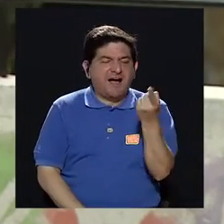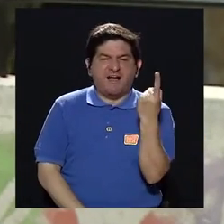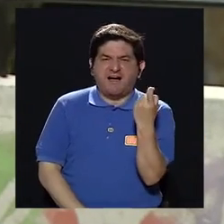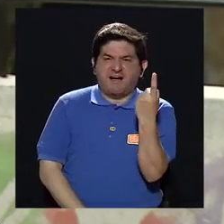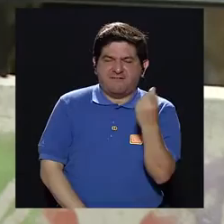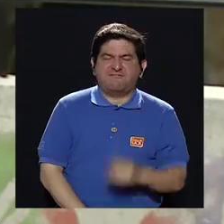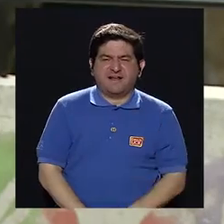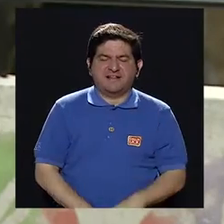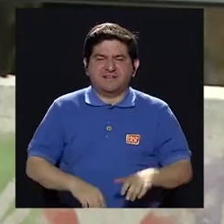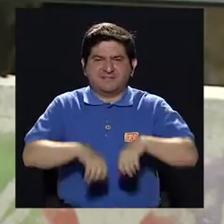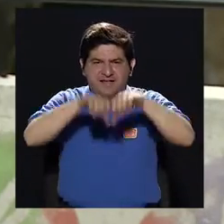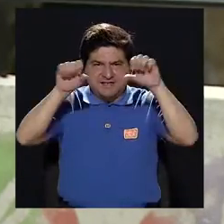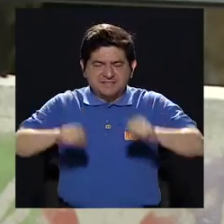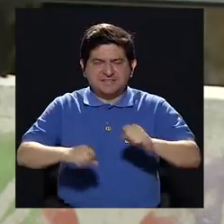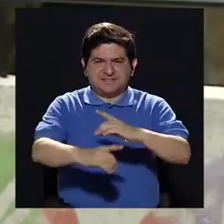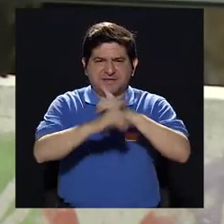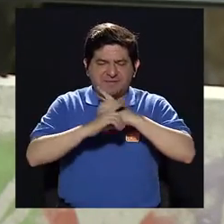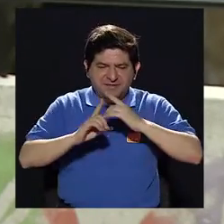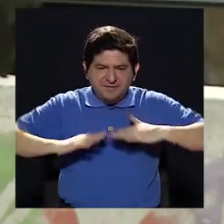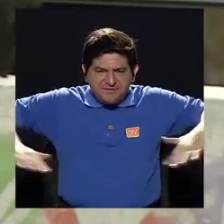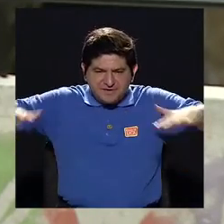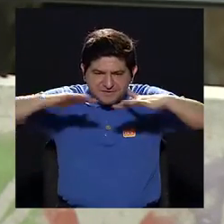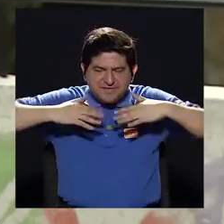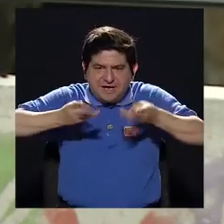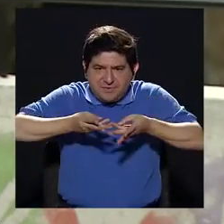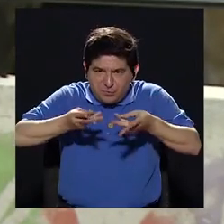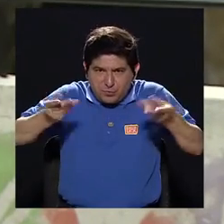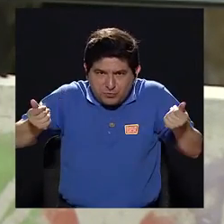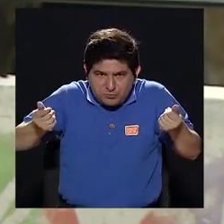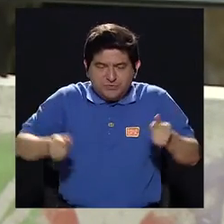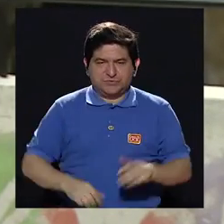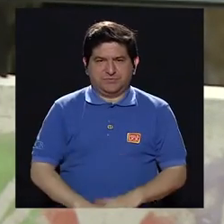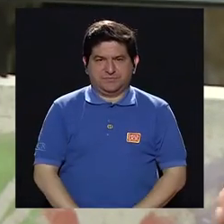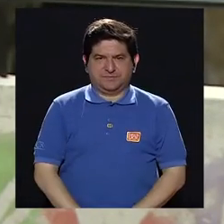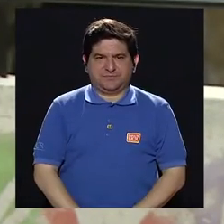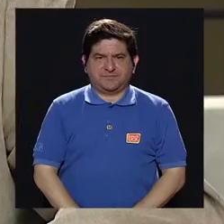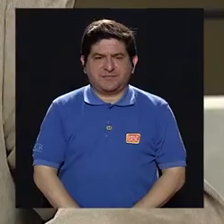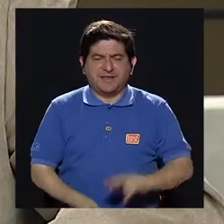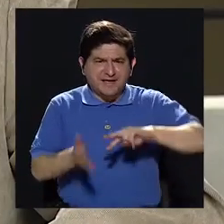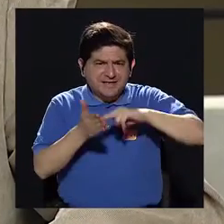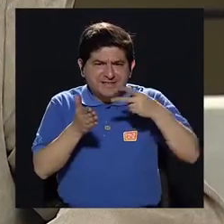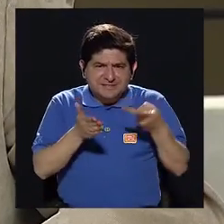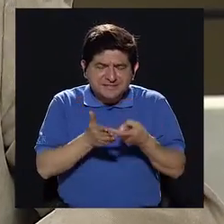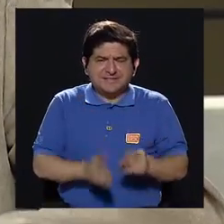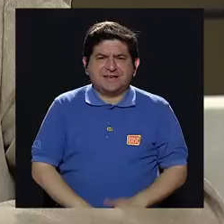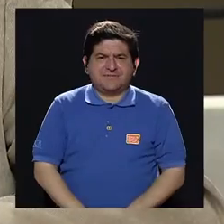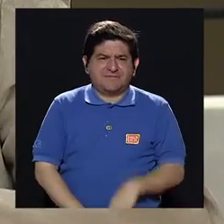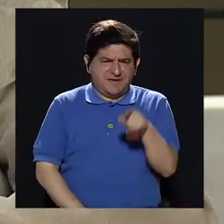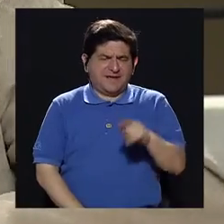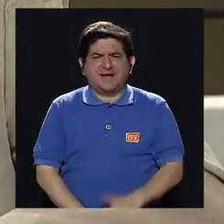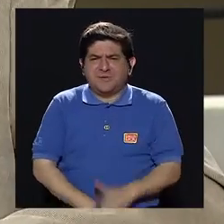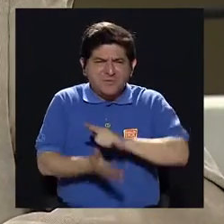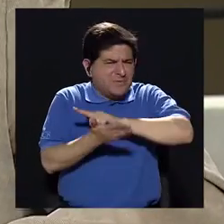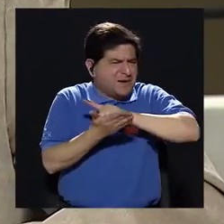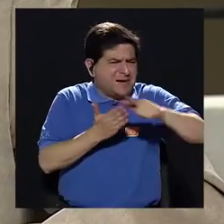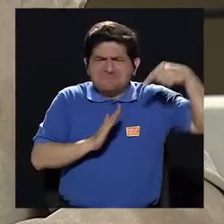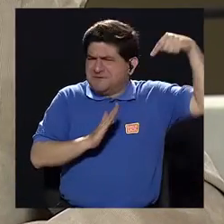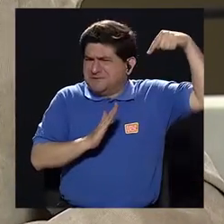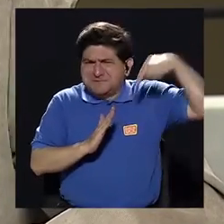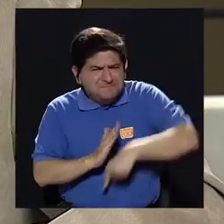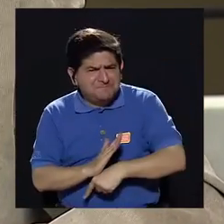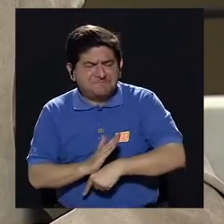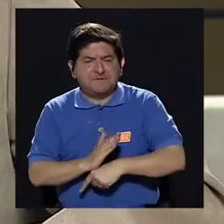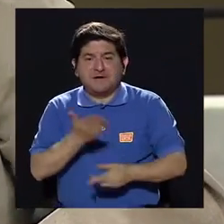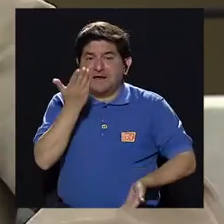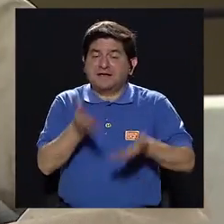que esa falta de generar defensas en el mismo ambiente genera problemas. O hablamos de una asepsia extrema. Extrema, sí.